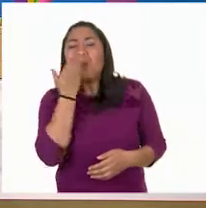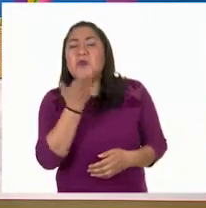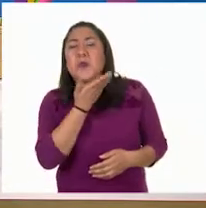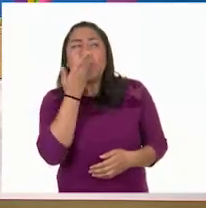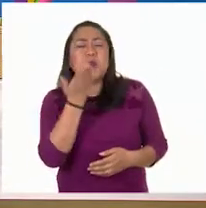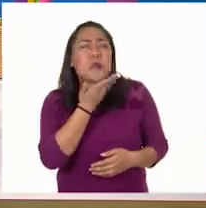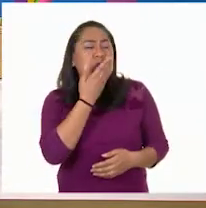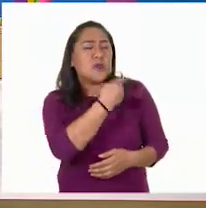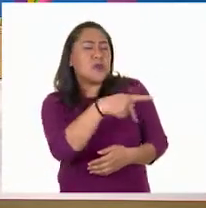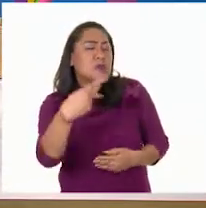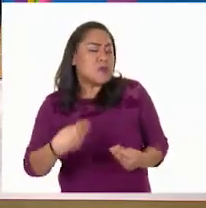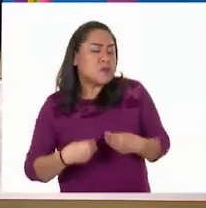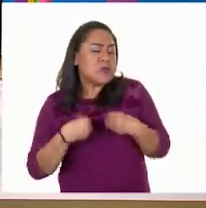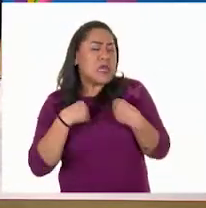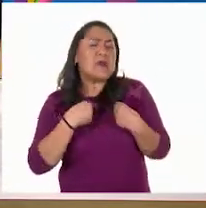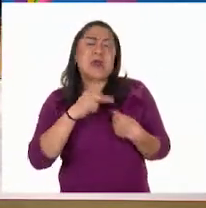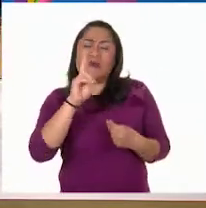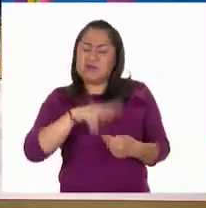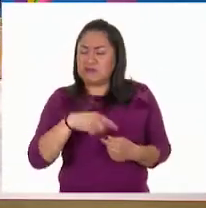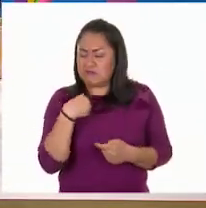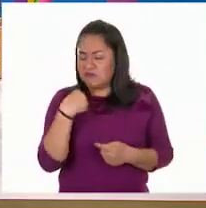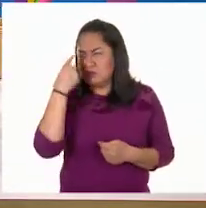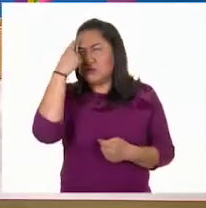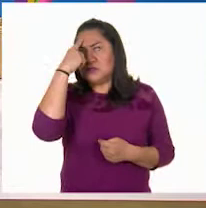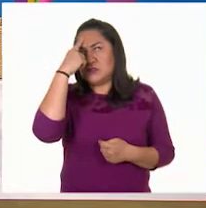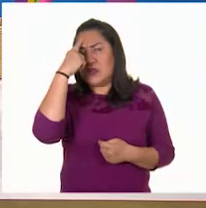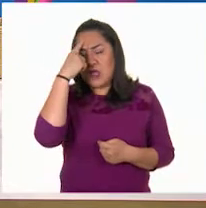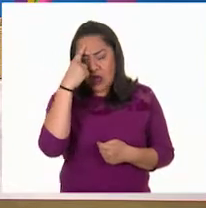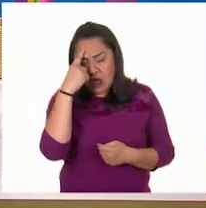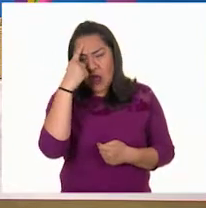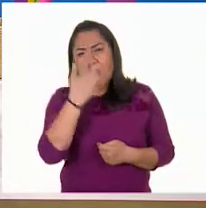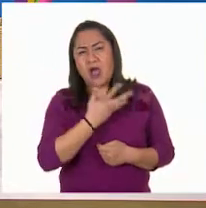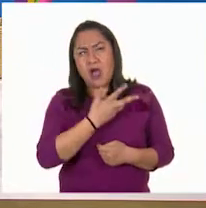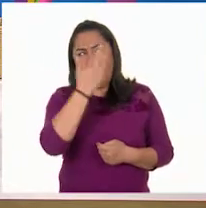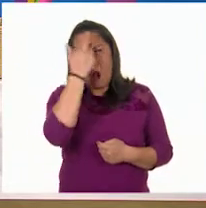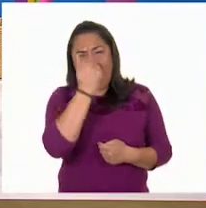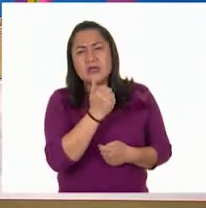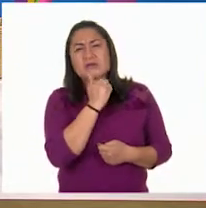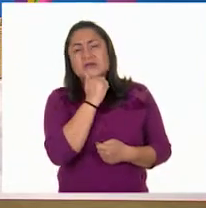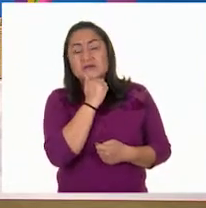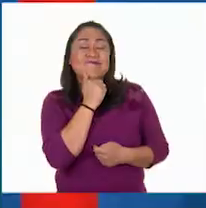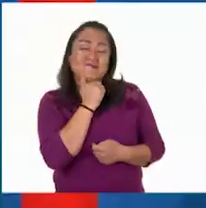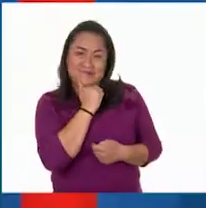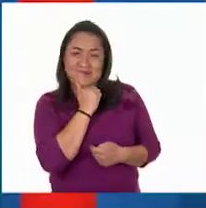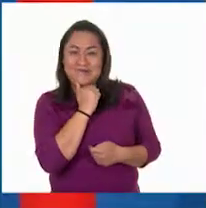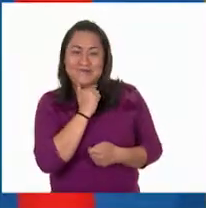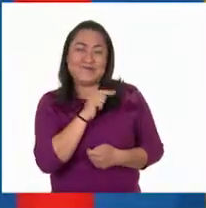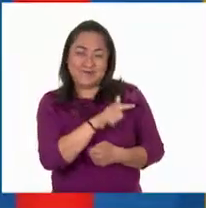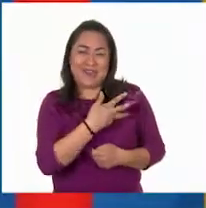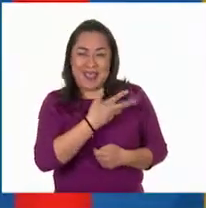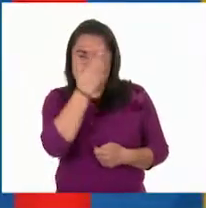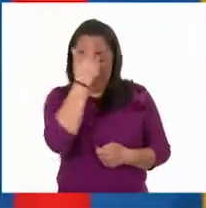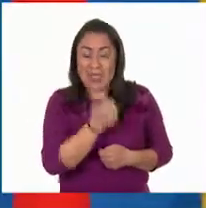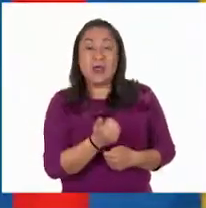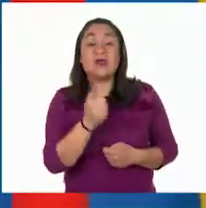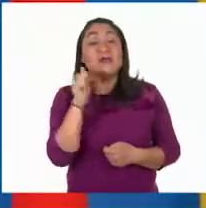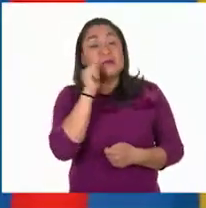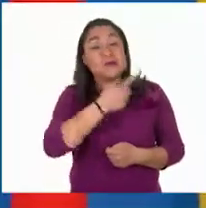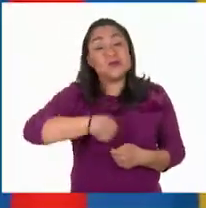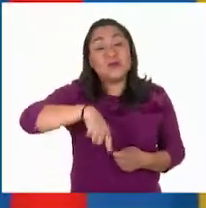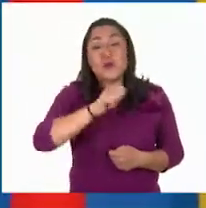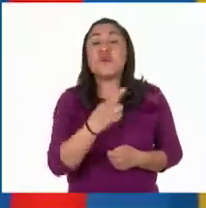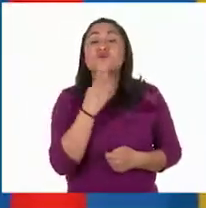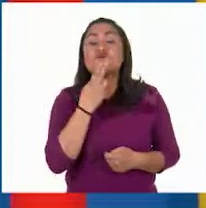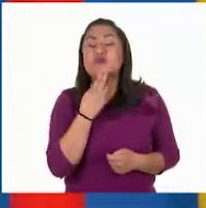que no me había detenido a pensar en él. Tienes razón Larisa, es muy cierto. Usamos dinero porque todos